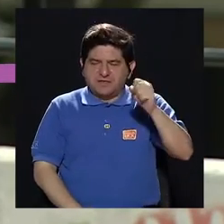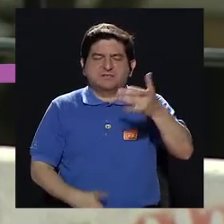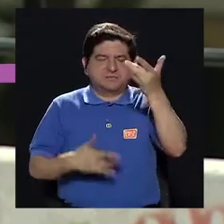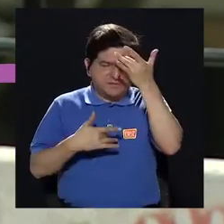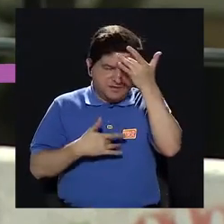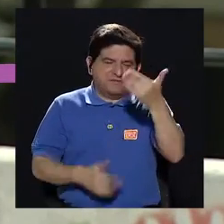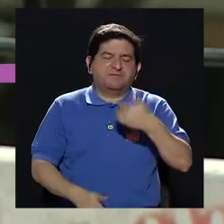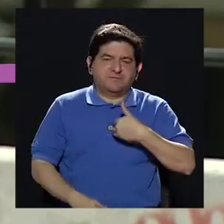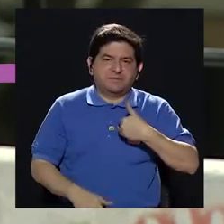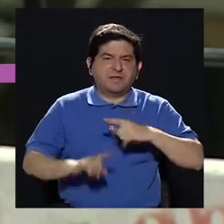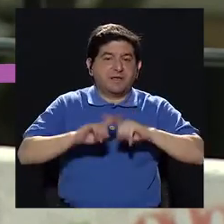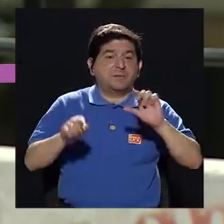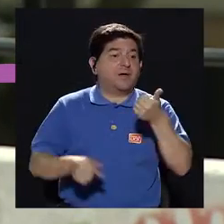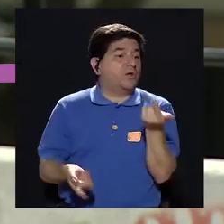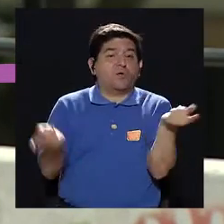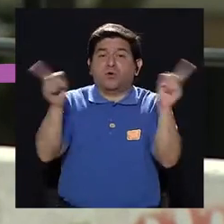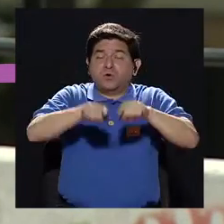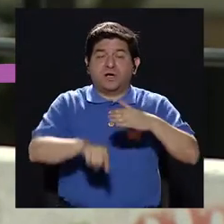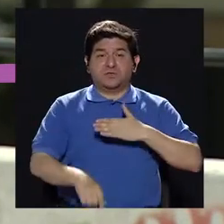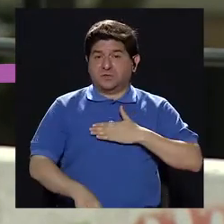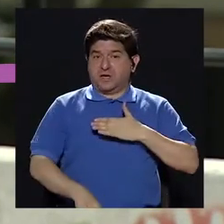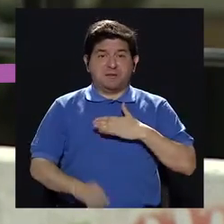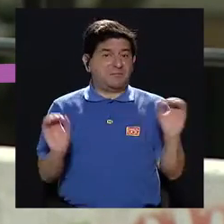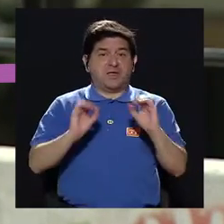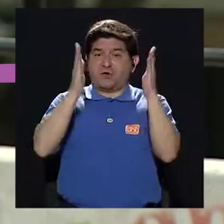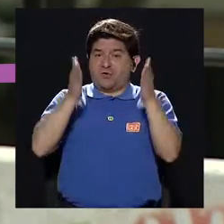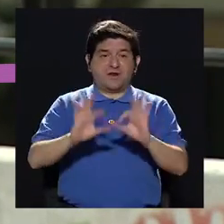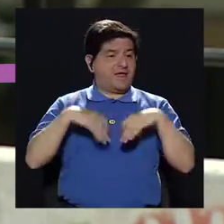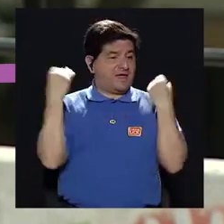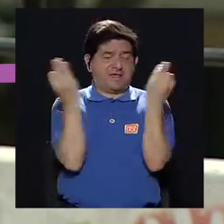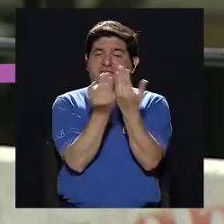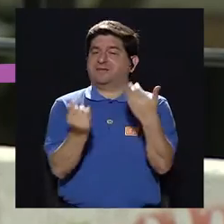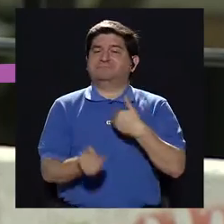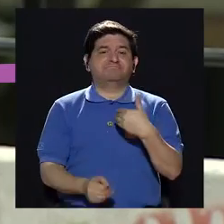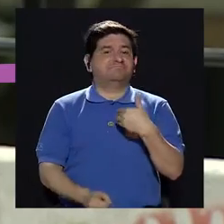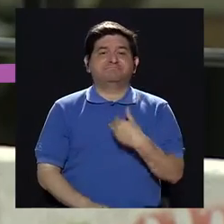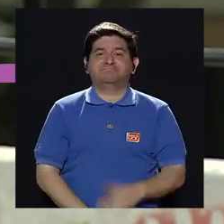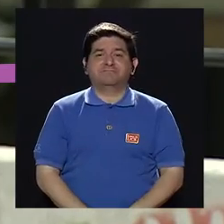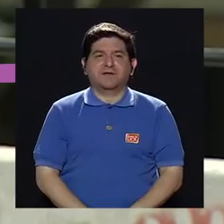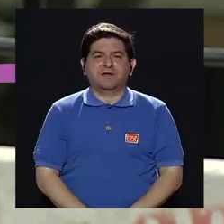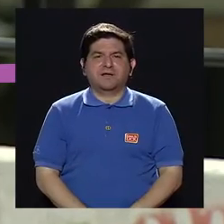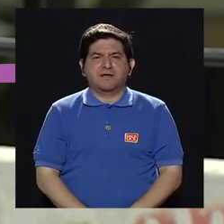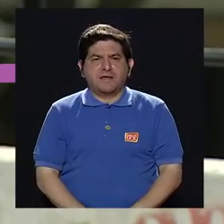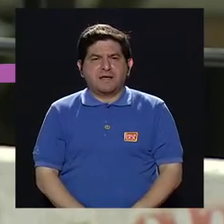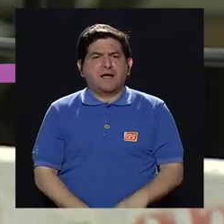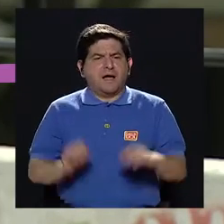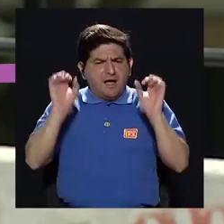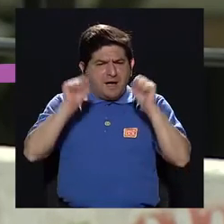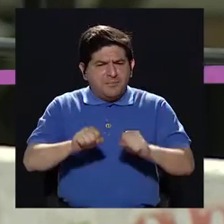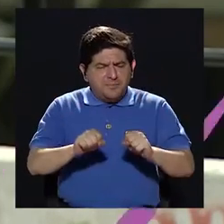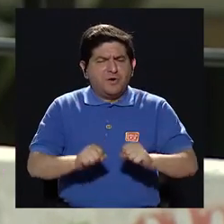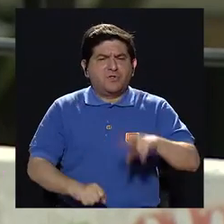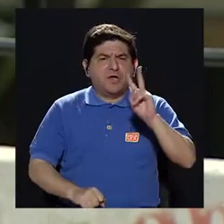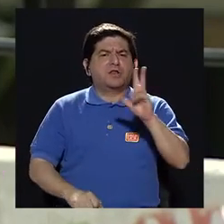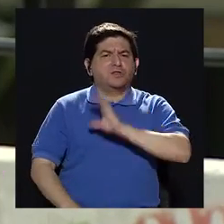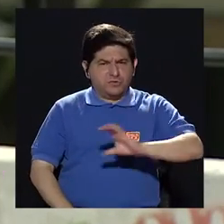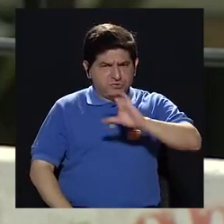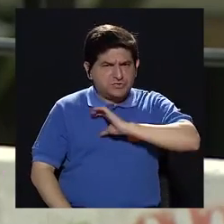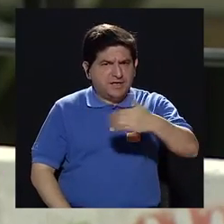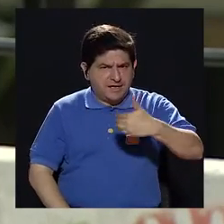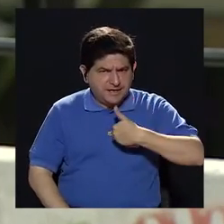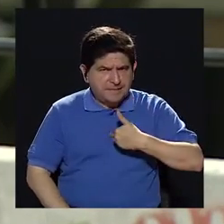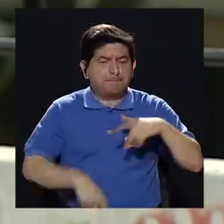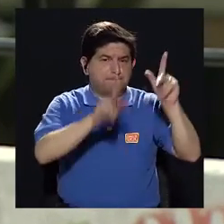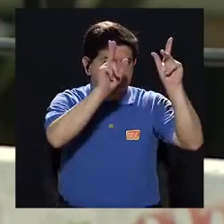padecen la enfermedad, pero hay otros casos como el mío en el que nadie en la familia lo tiene. O sea, se puede notar, digamos, tenemos las dos